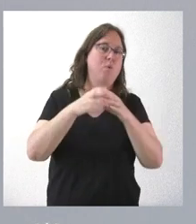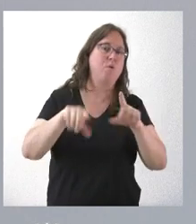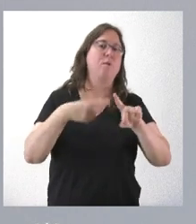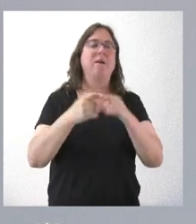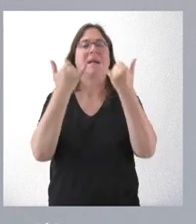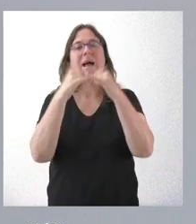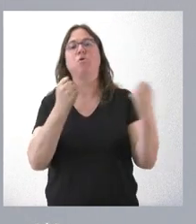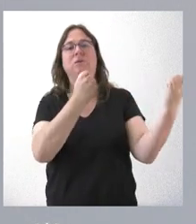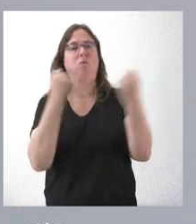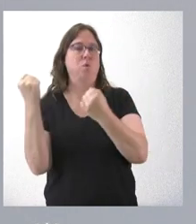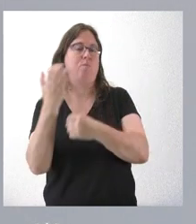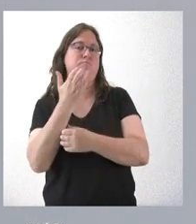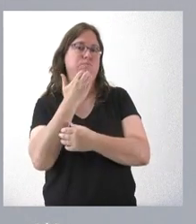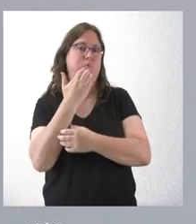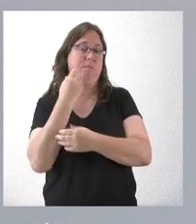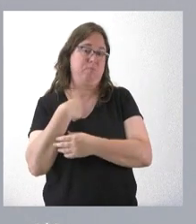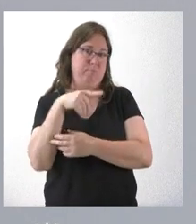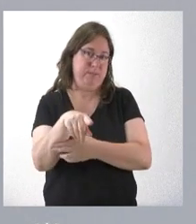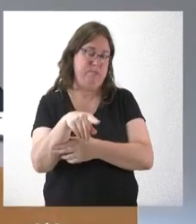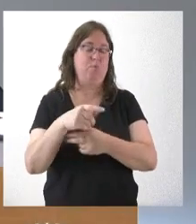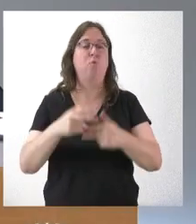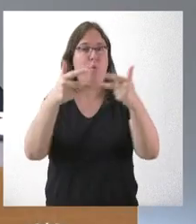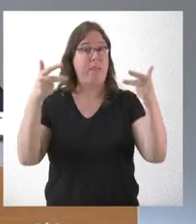actos constitucionales, como pueda ser esta propia rueda de prensa.